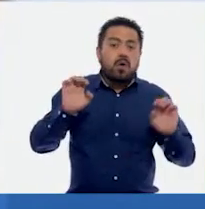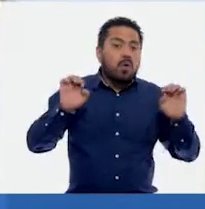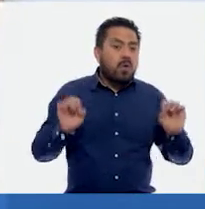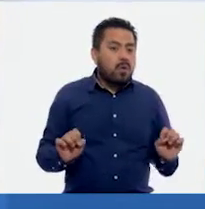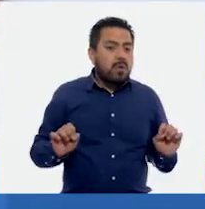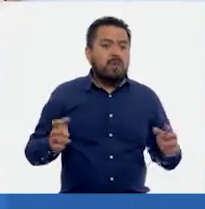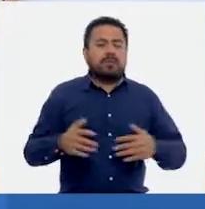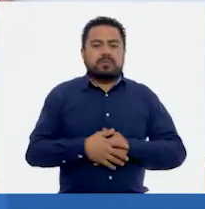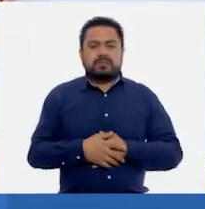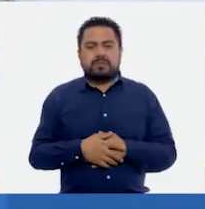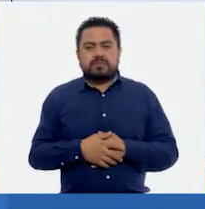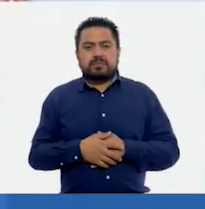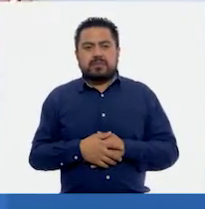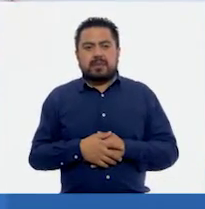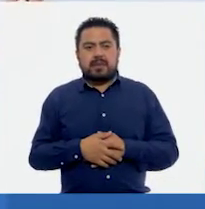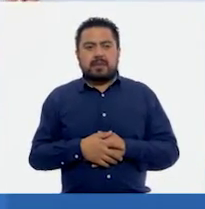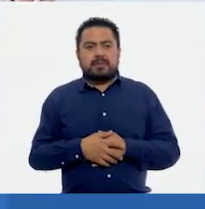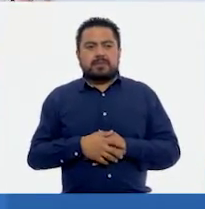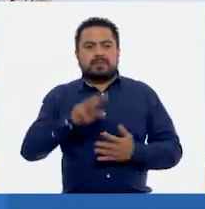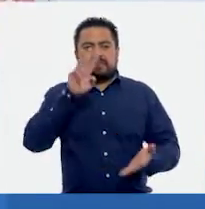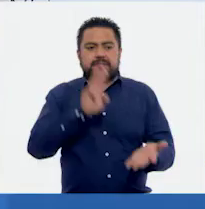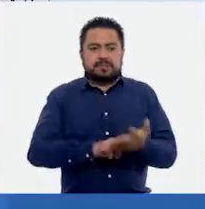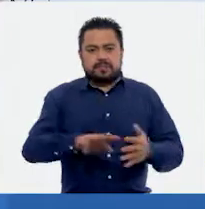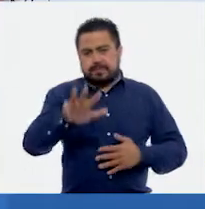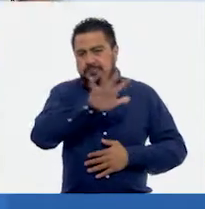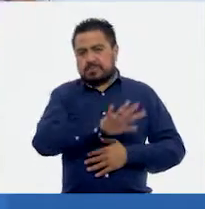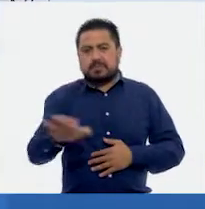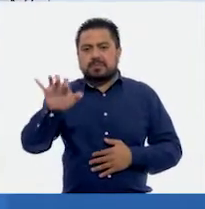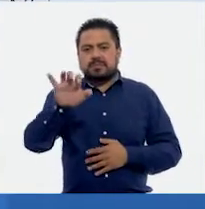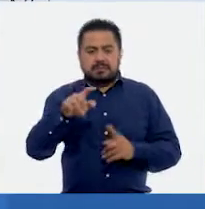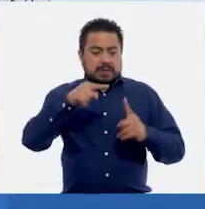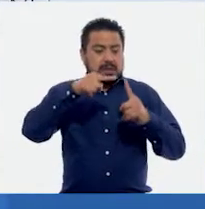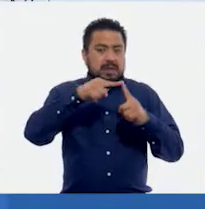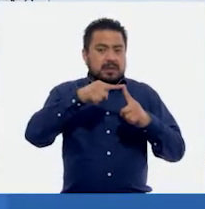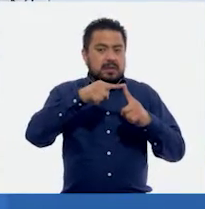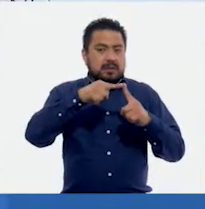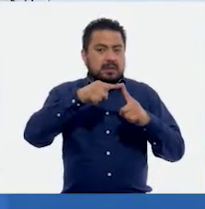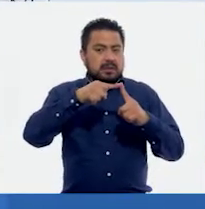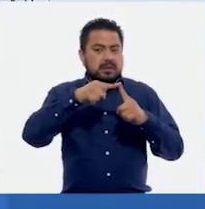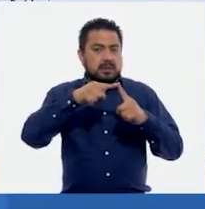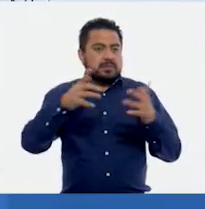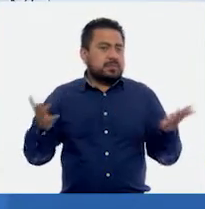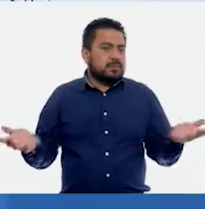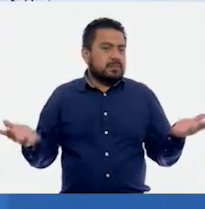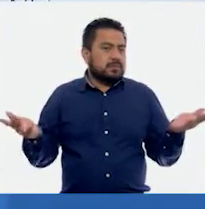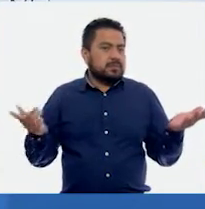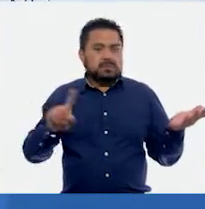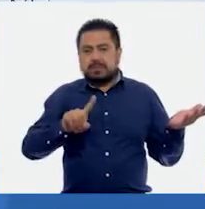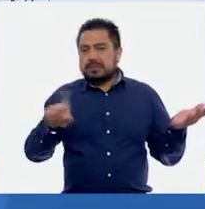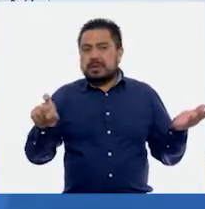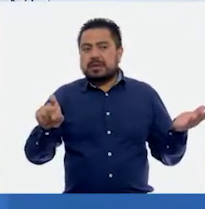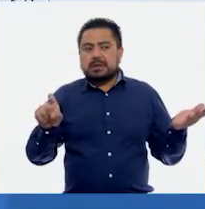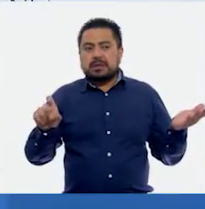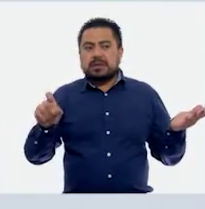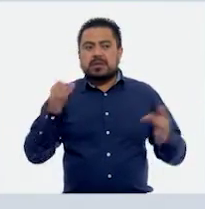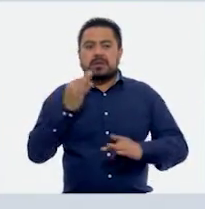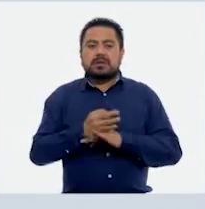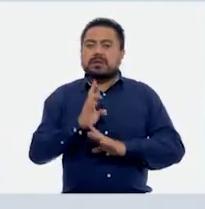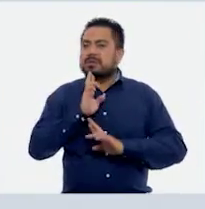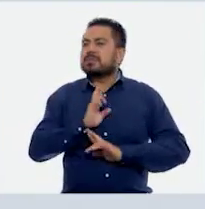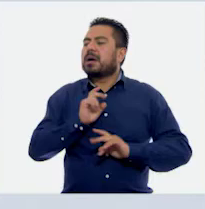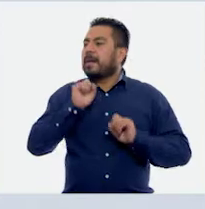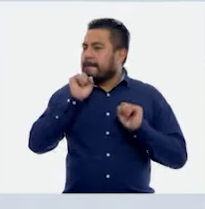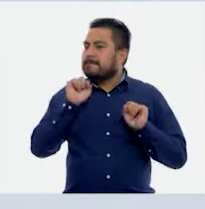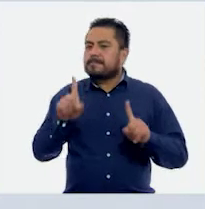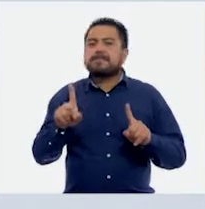3,500 entre 100. Nos tiene que dar exactamente lo mismo.